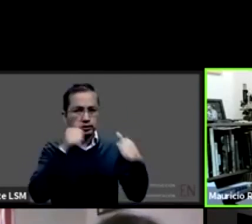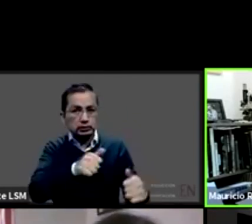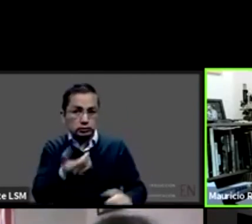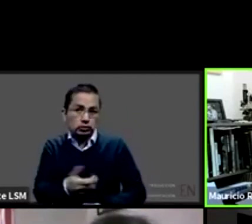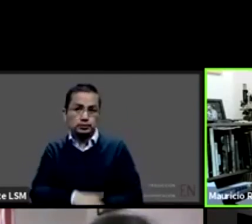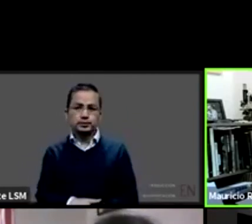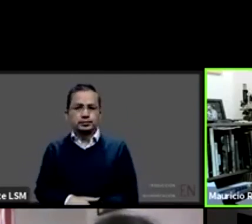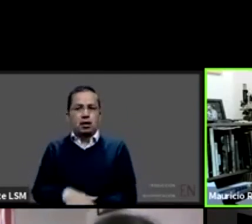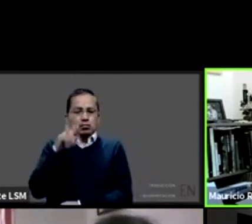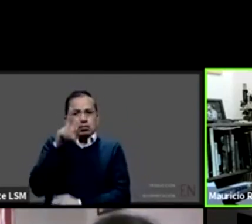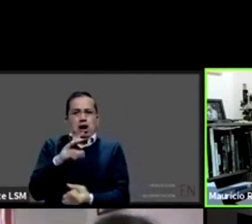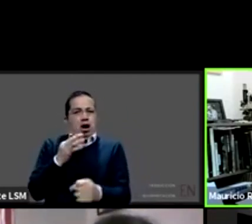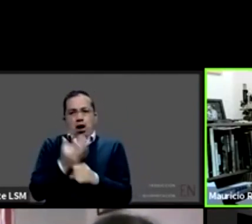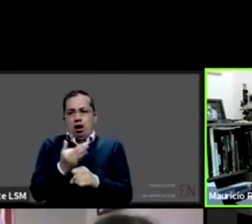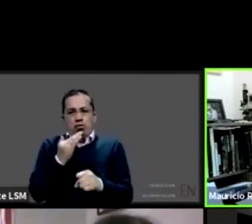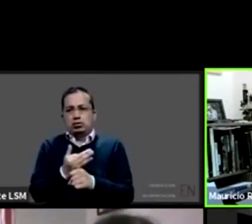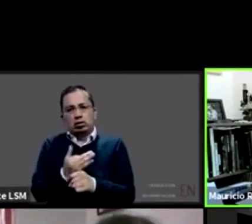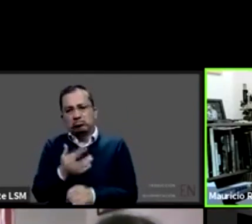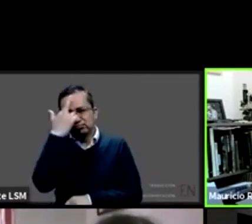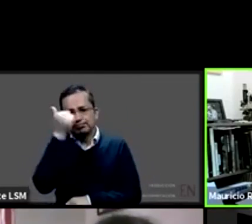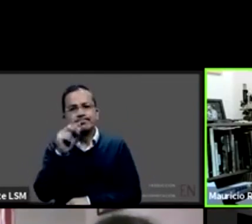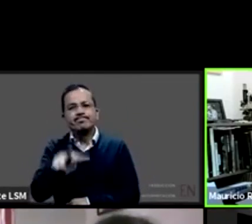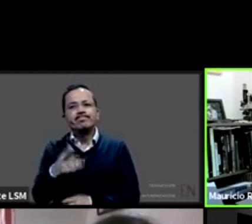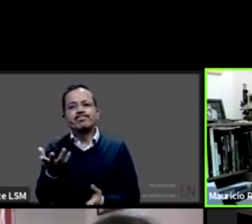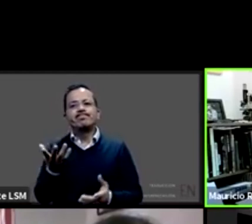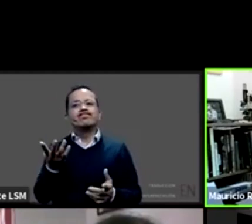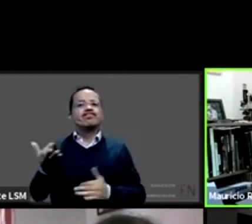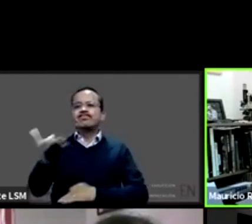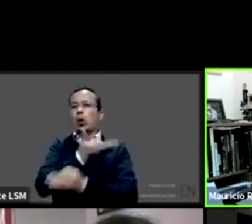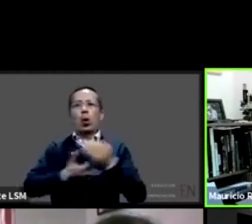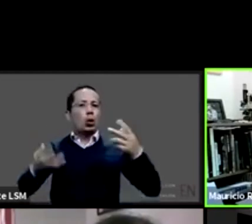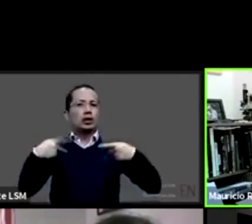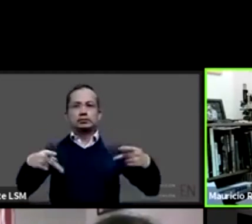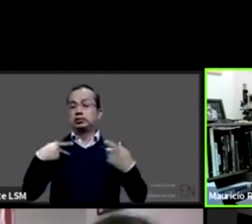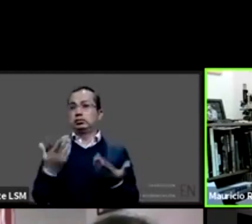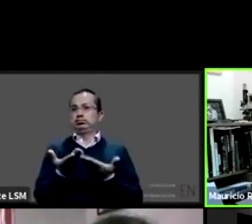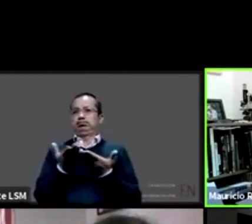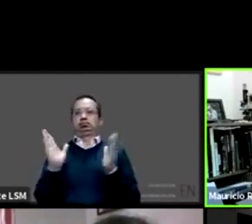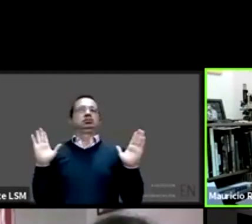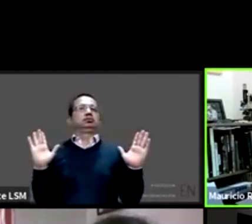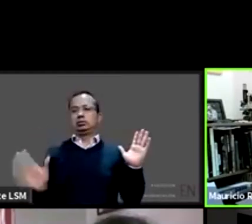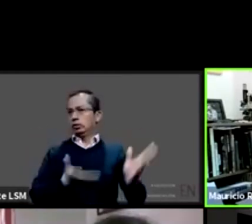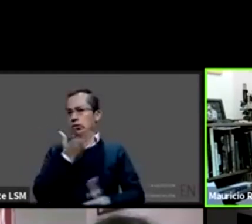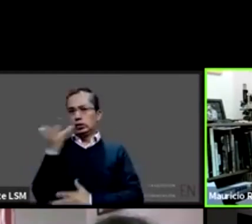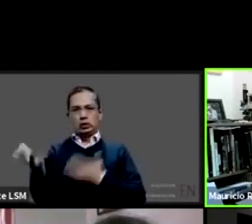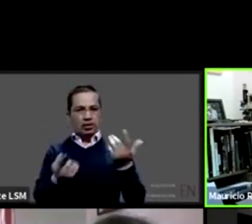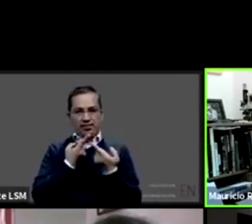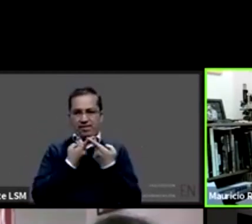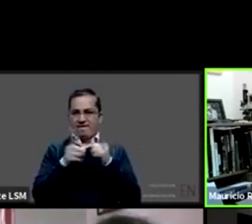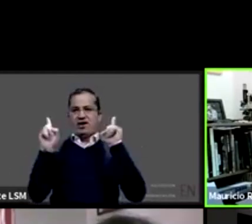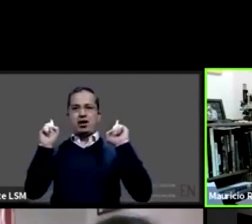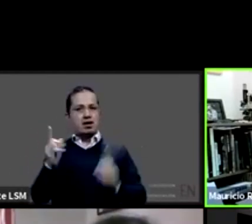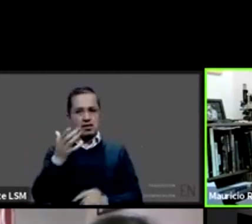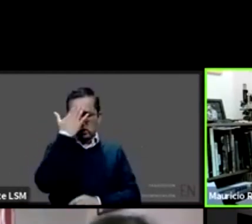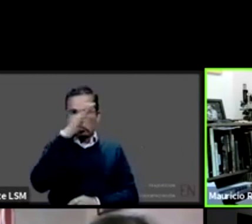un reto a todos los liderazgos habidos y por haber entonces pues ahí también hemos visto